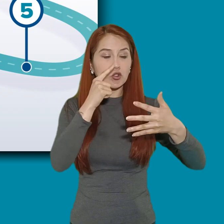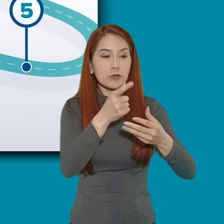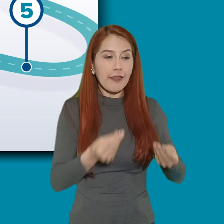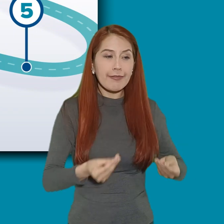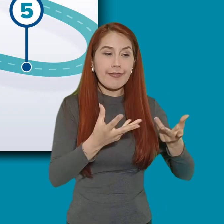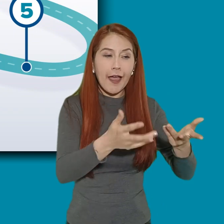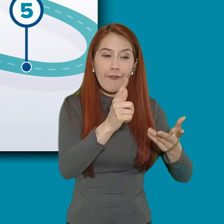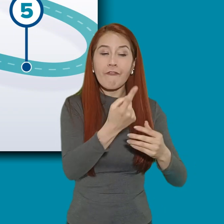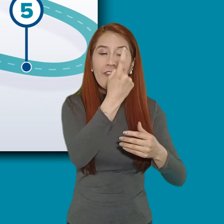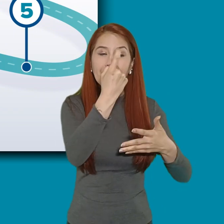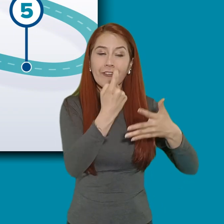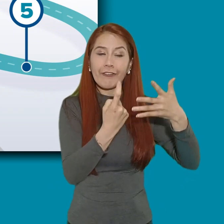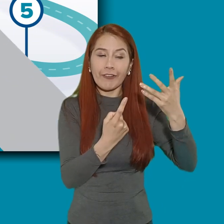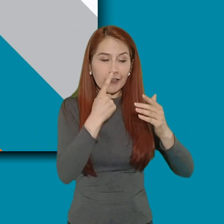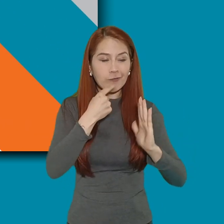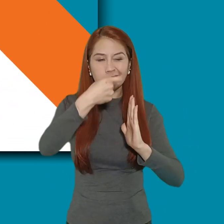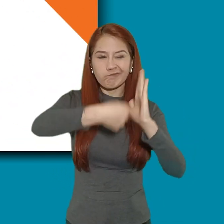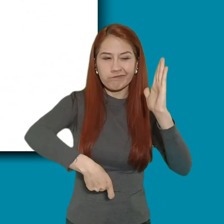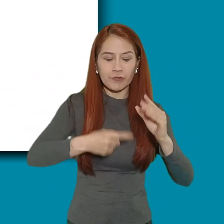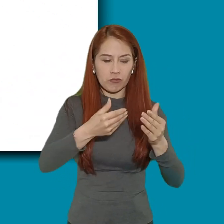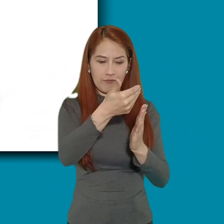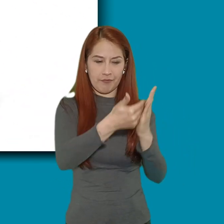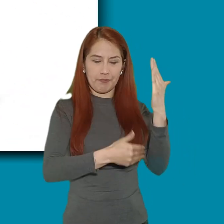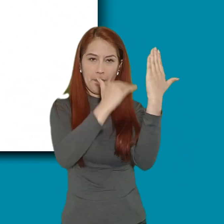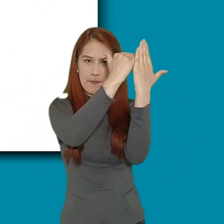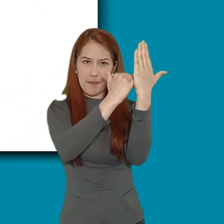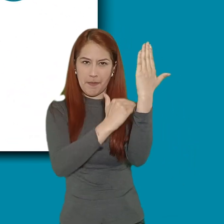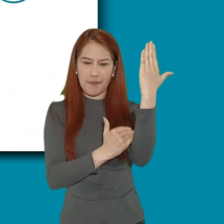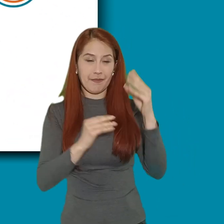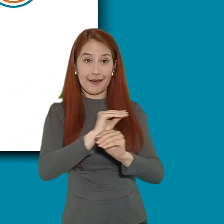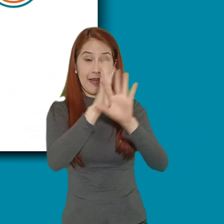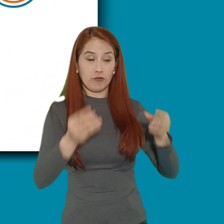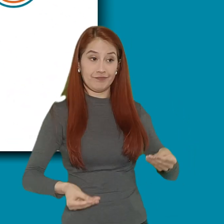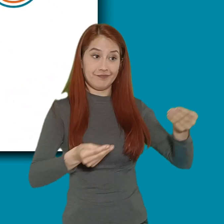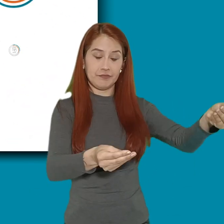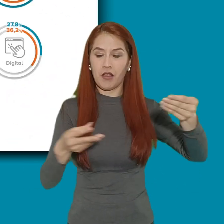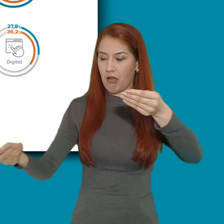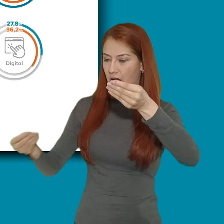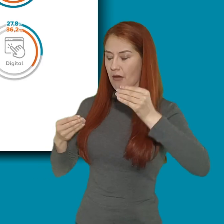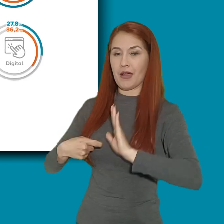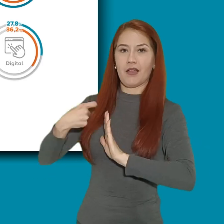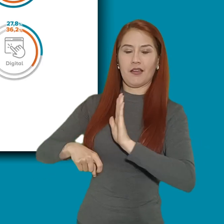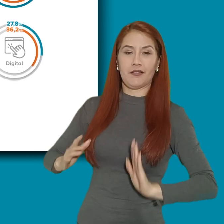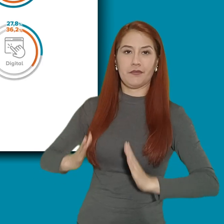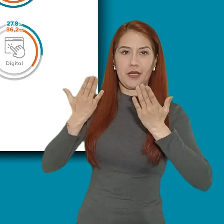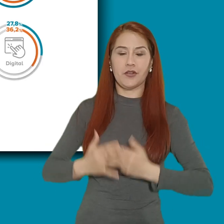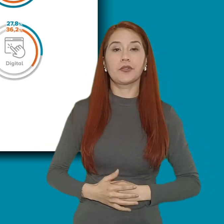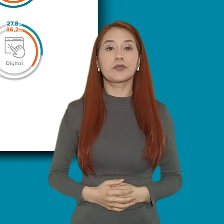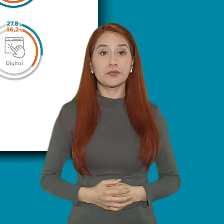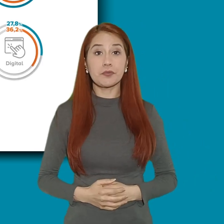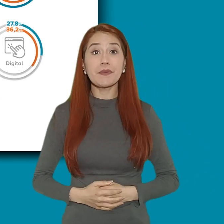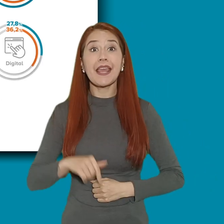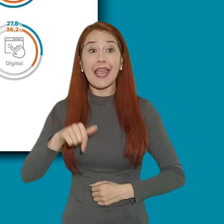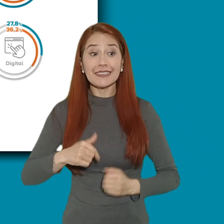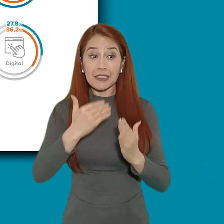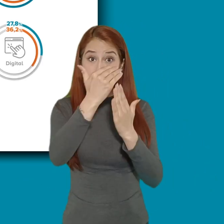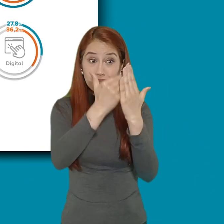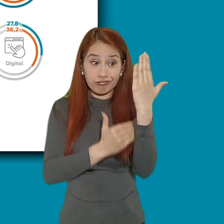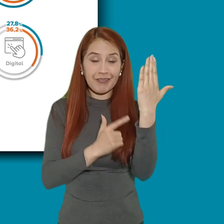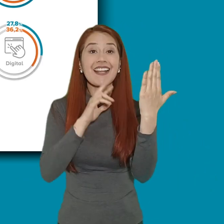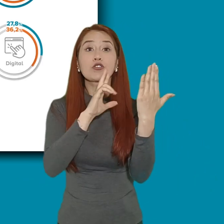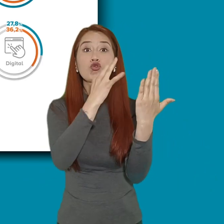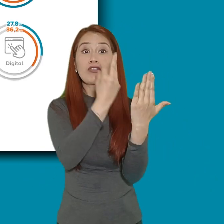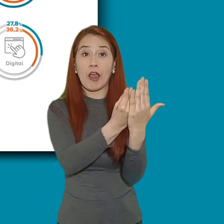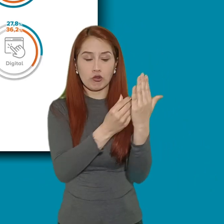acciones de mejoramiento continuo. Este ejercicio permitió, además, realizar un análisis consolidado que